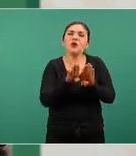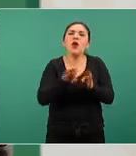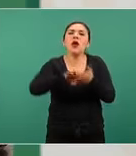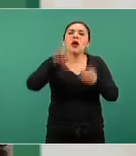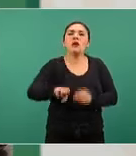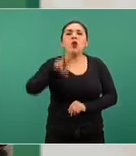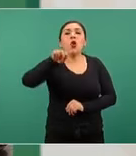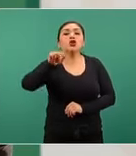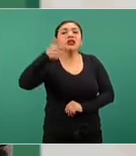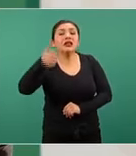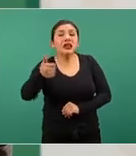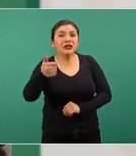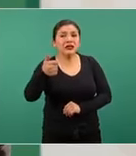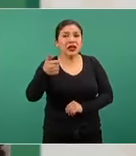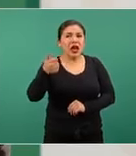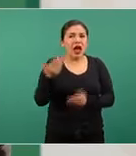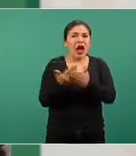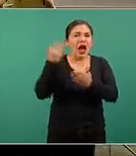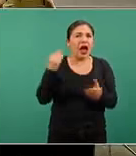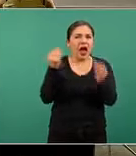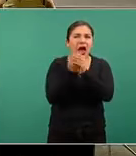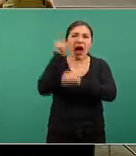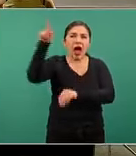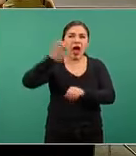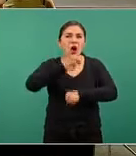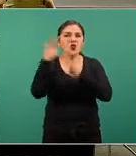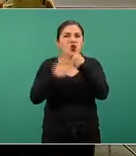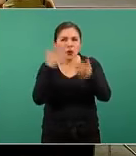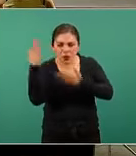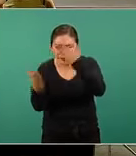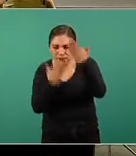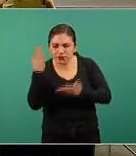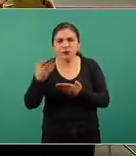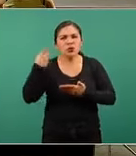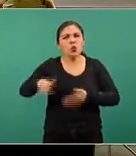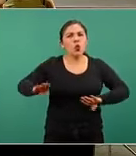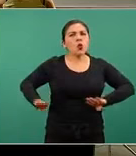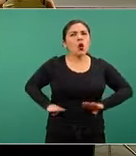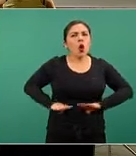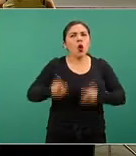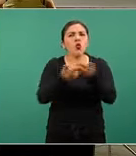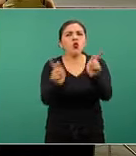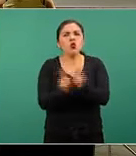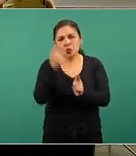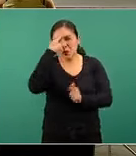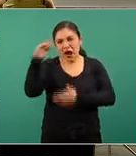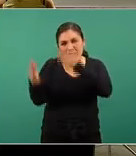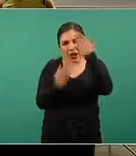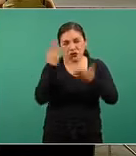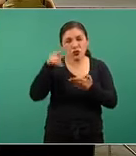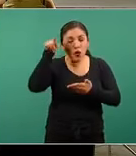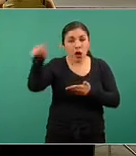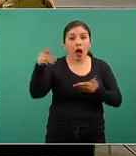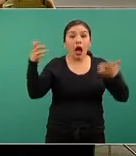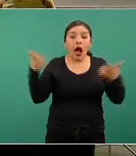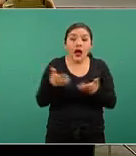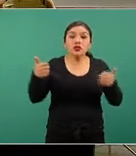casos que en su momento se estudiaron en Europa y de el grupo de ese estudio que se